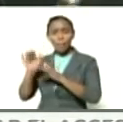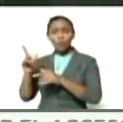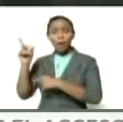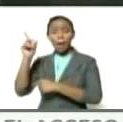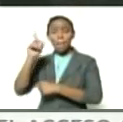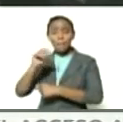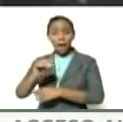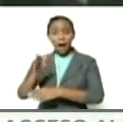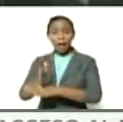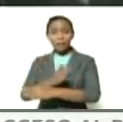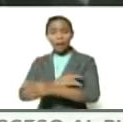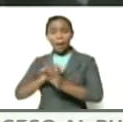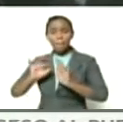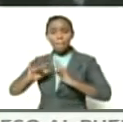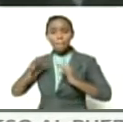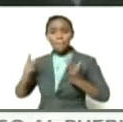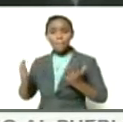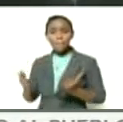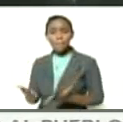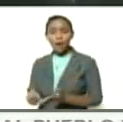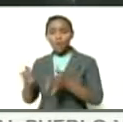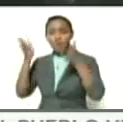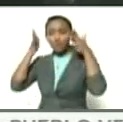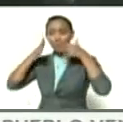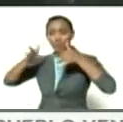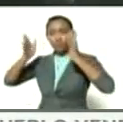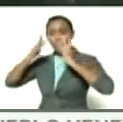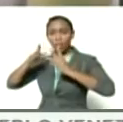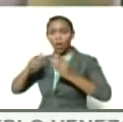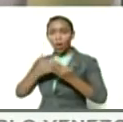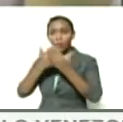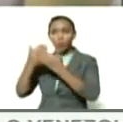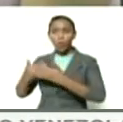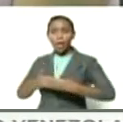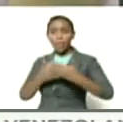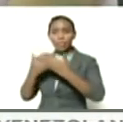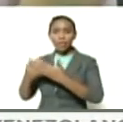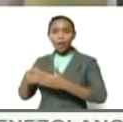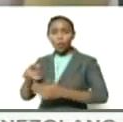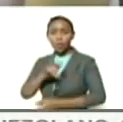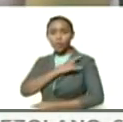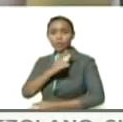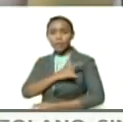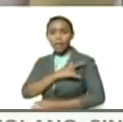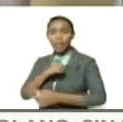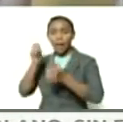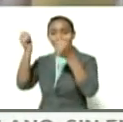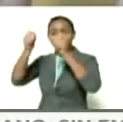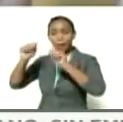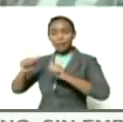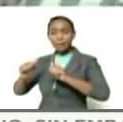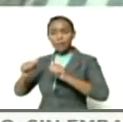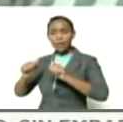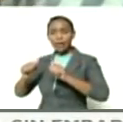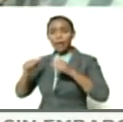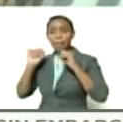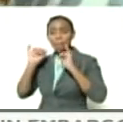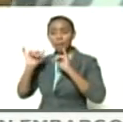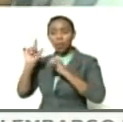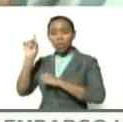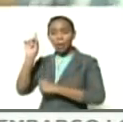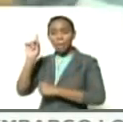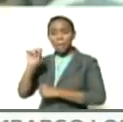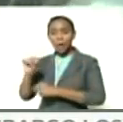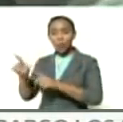previo a la pandemia a lo que ha sido la formación de los estudiantes de la universidad de las artes de la unearte asimismo también